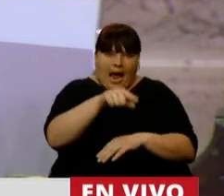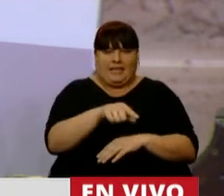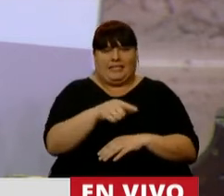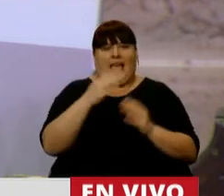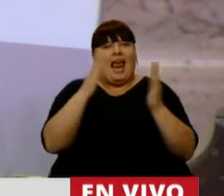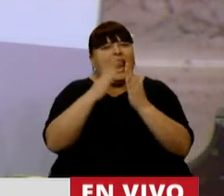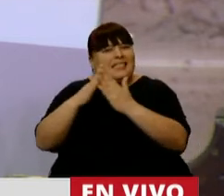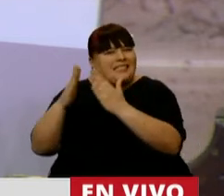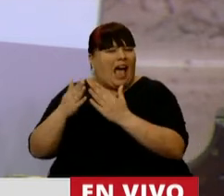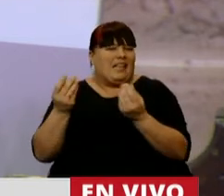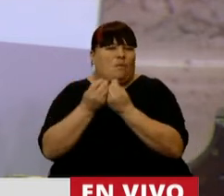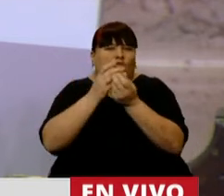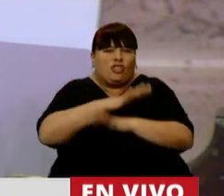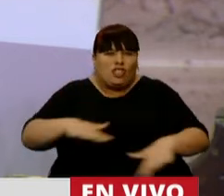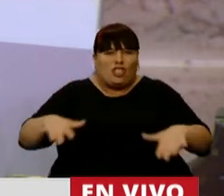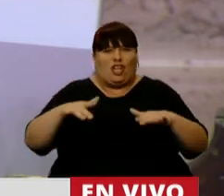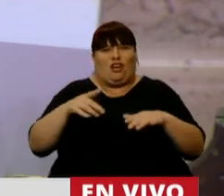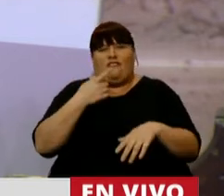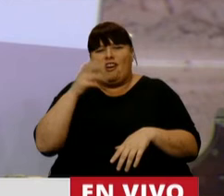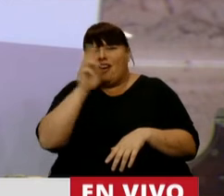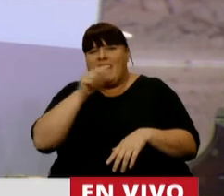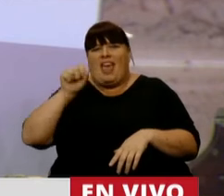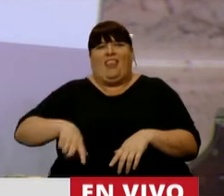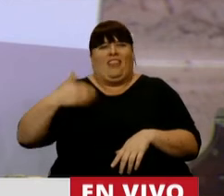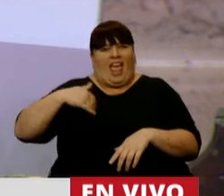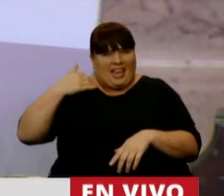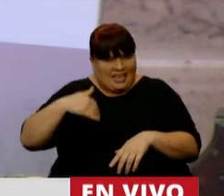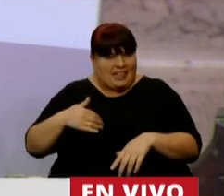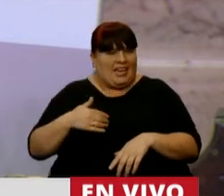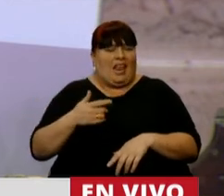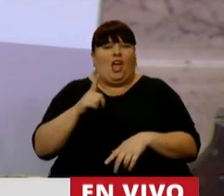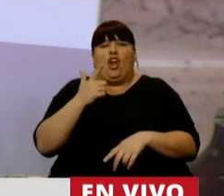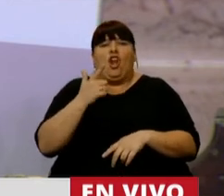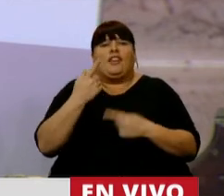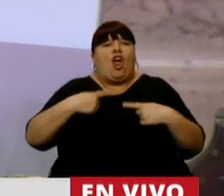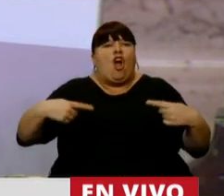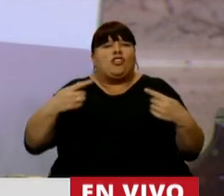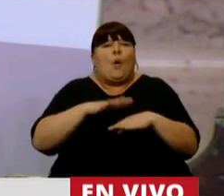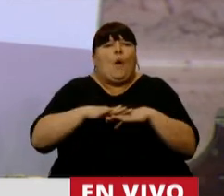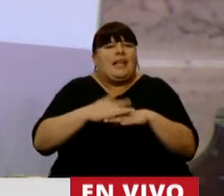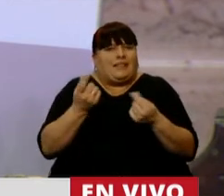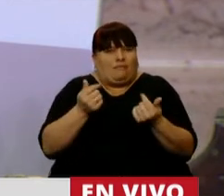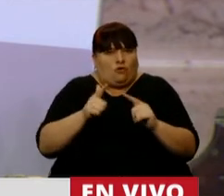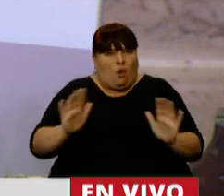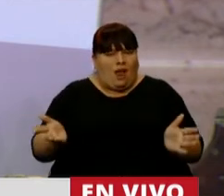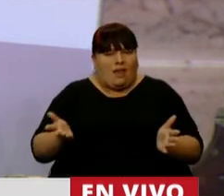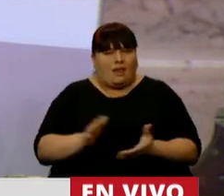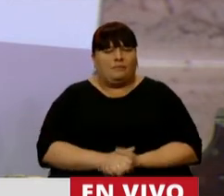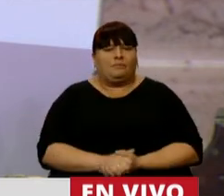en los hogares de tantos niños y niñas argentinos que no tienen cubiertas sus necesidades básicas.